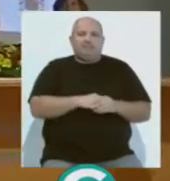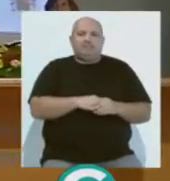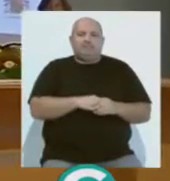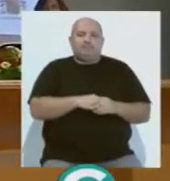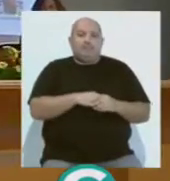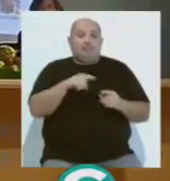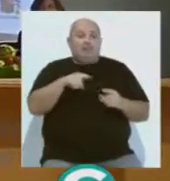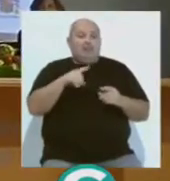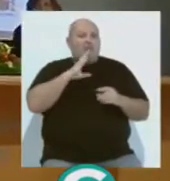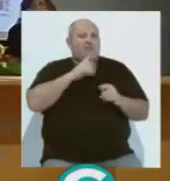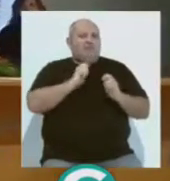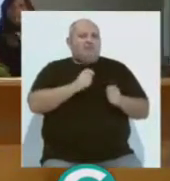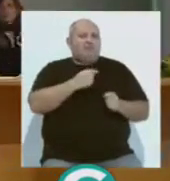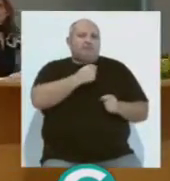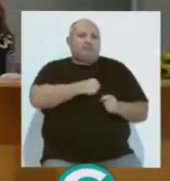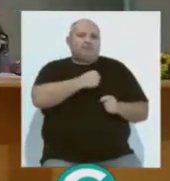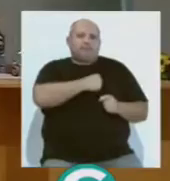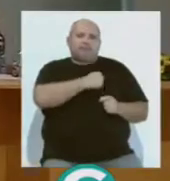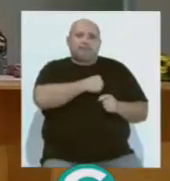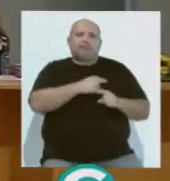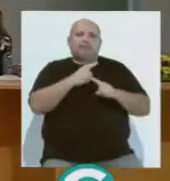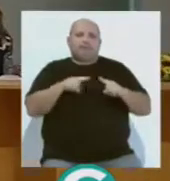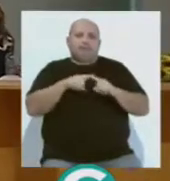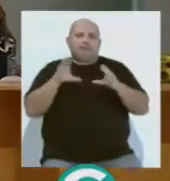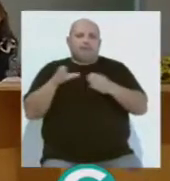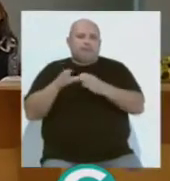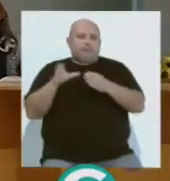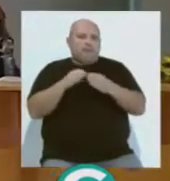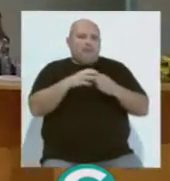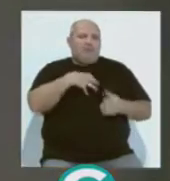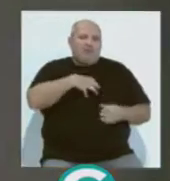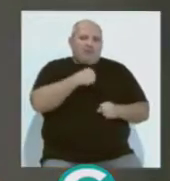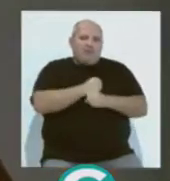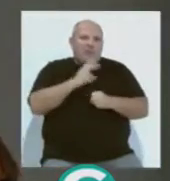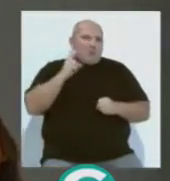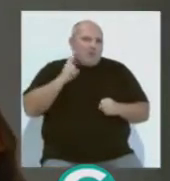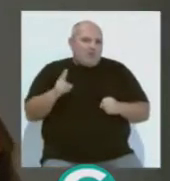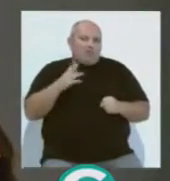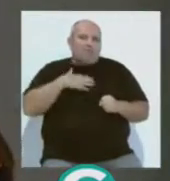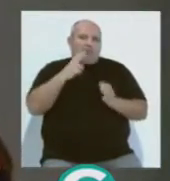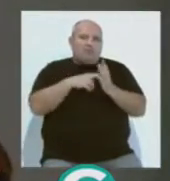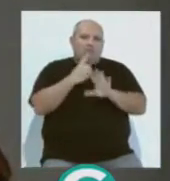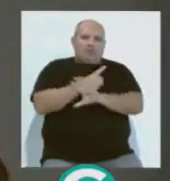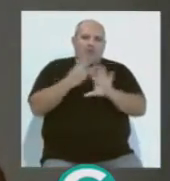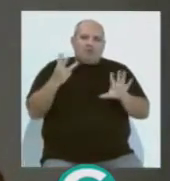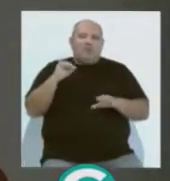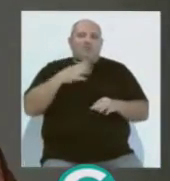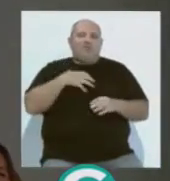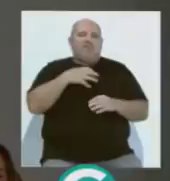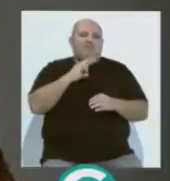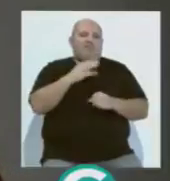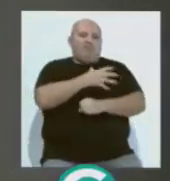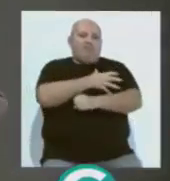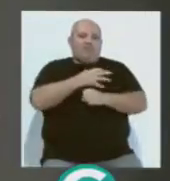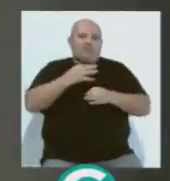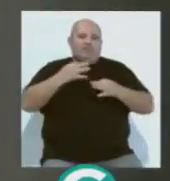En el encuentro se ha hecho entrega de distinciones a distintos colectivos funcionarios jubilados durante 2018 y miembros de